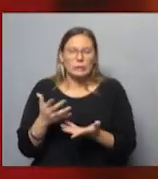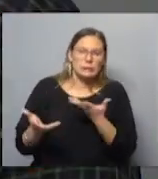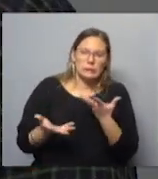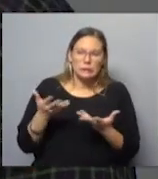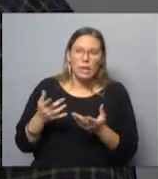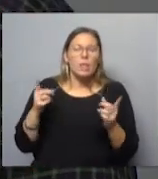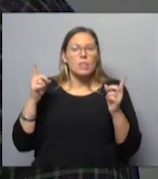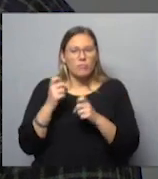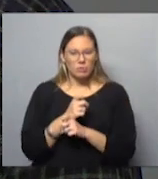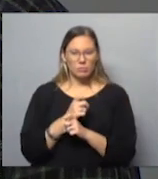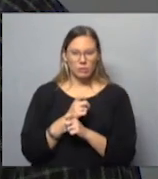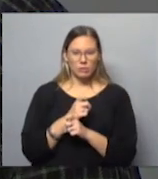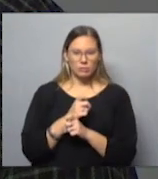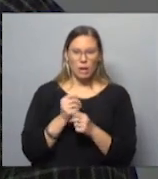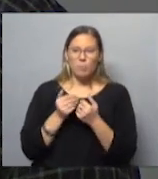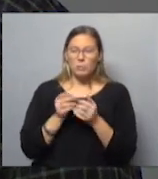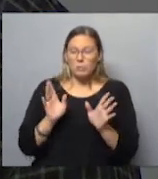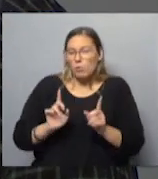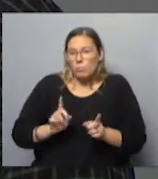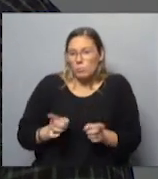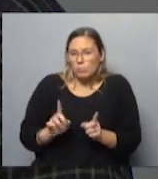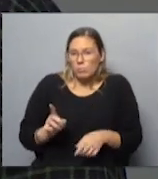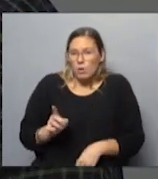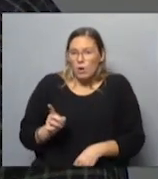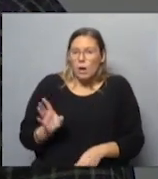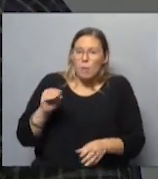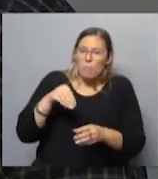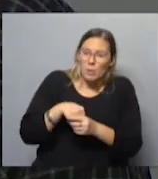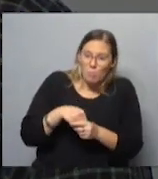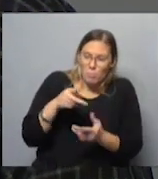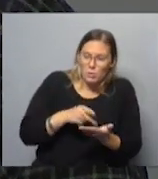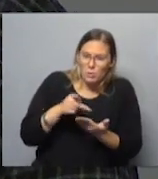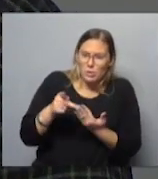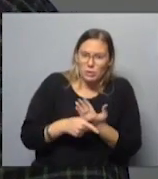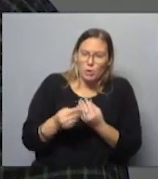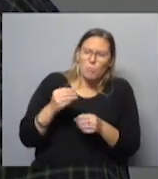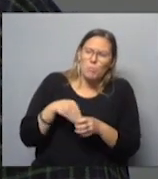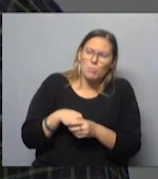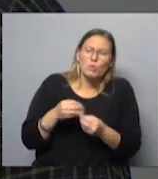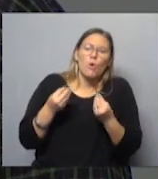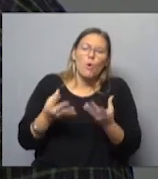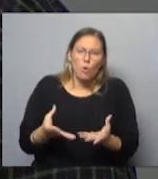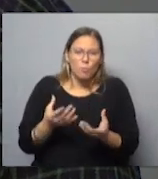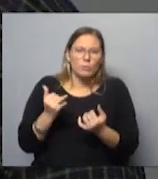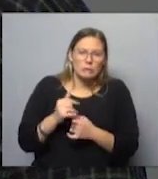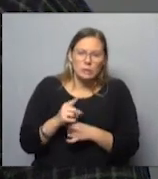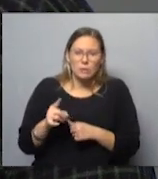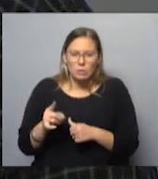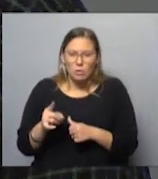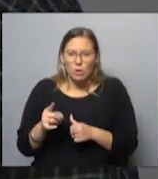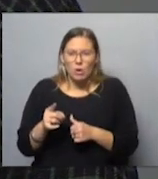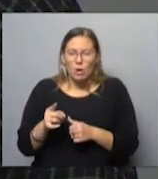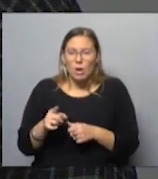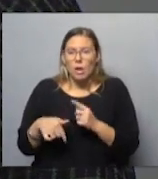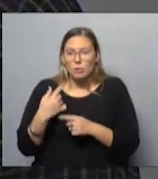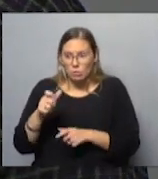dificultades, al principio las propias, de decir, bueno, me meto en esto, ¿hasta dónde me meto? ¿Hasta dónde se quiere